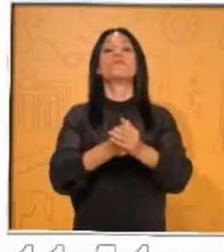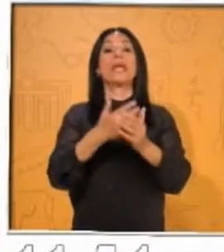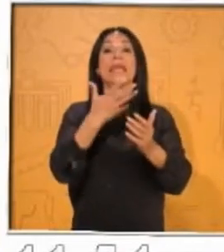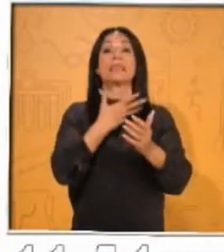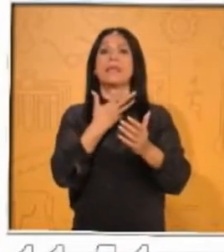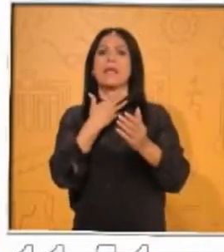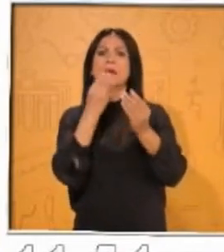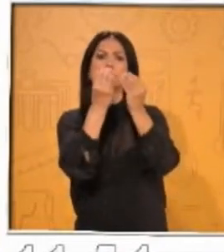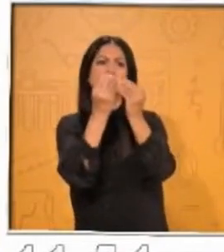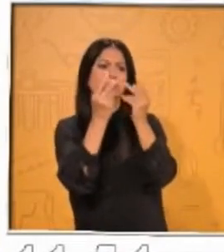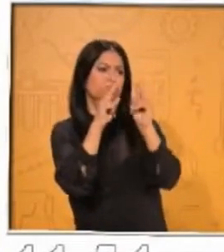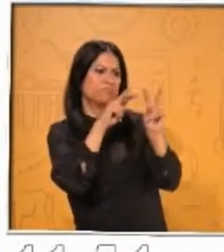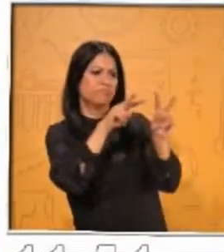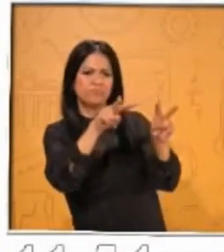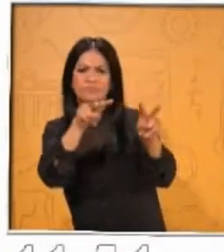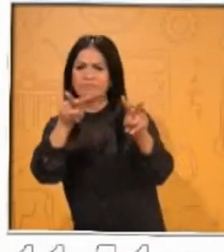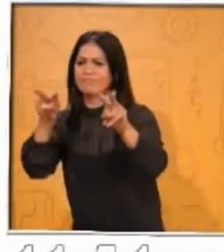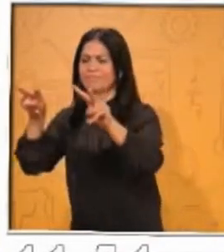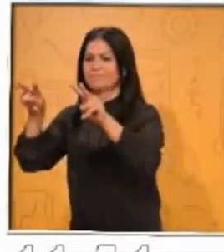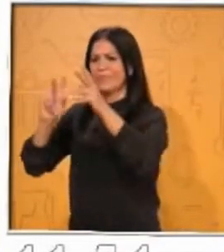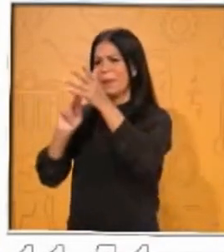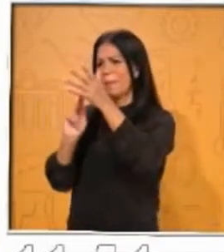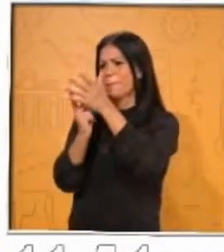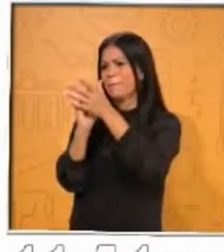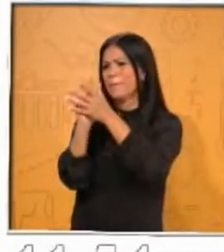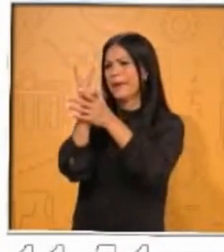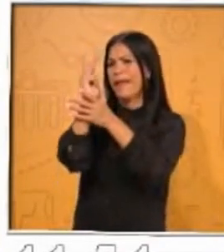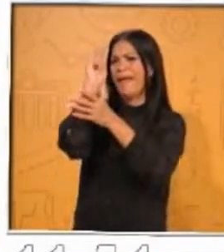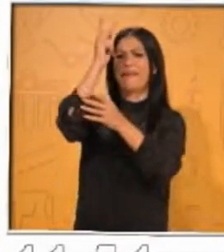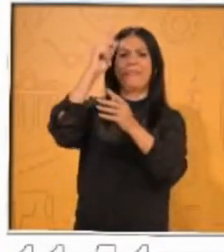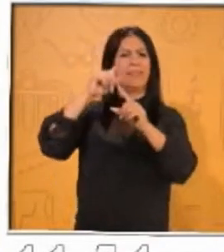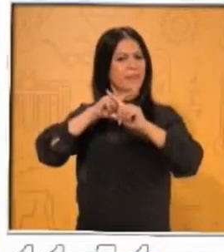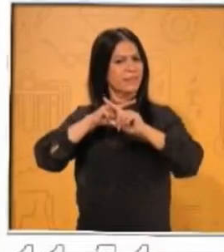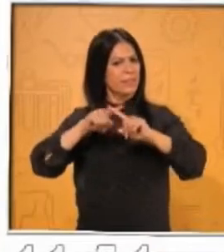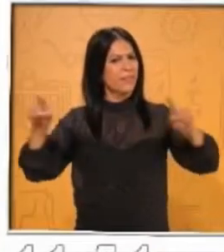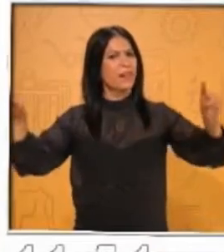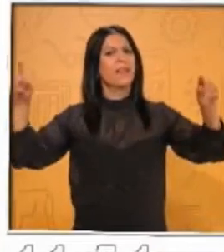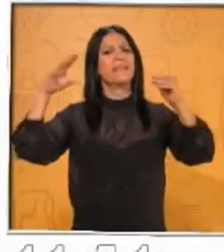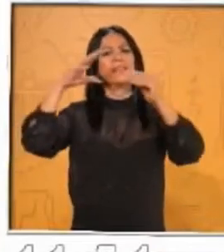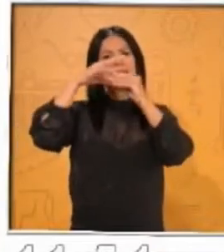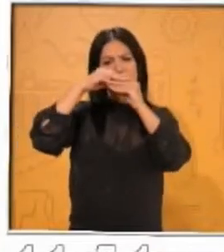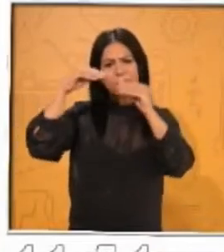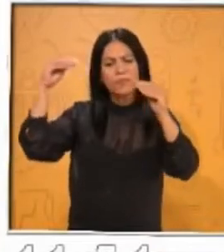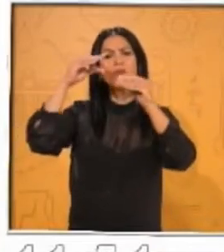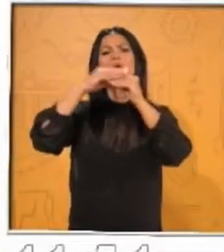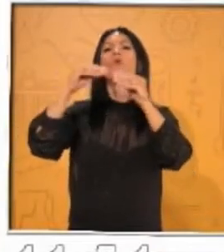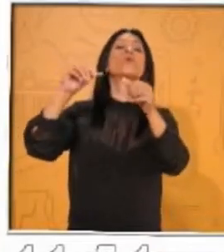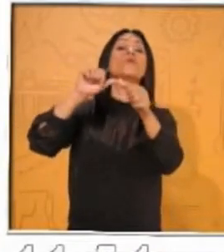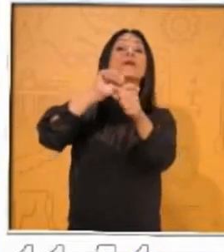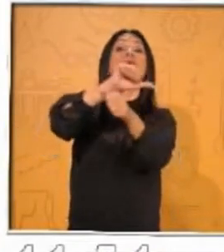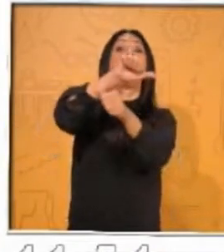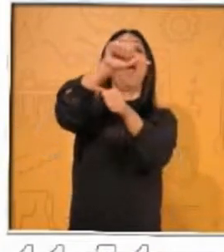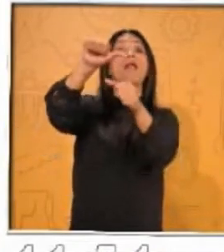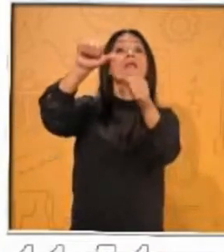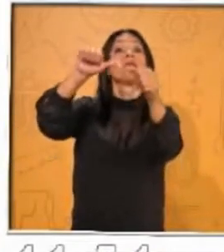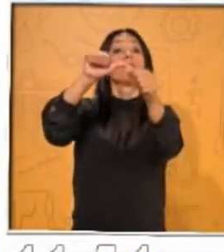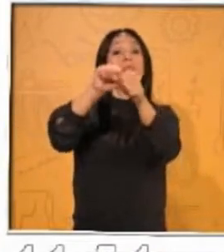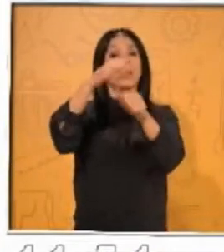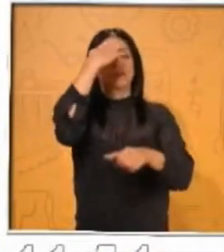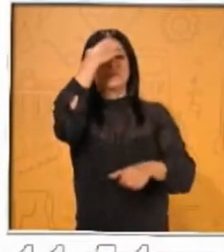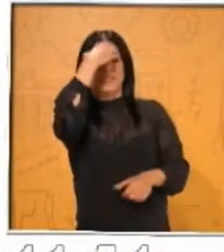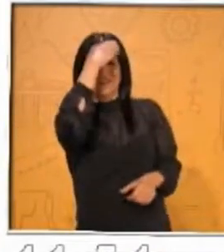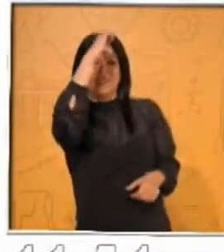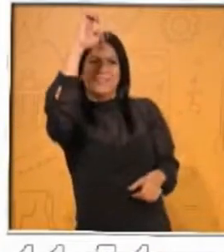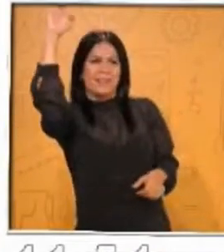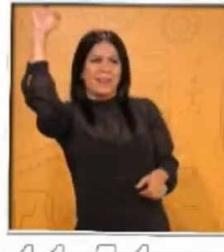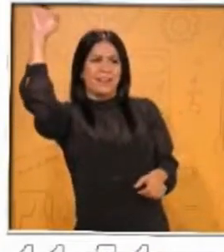vegetación, ¿cómo eran? Las frutas tropicales, animales que jamás en su vida había